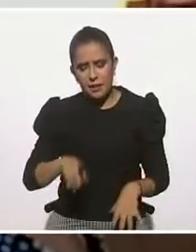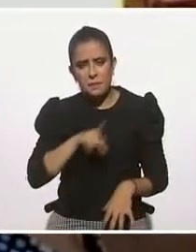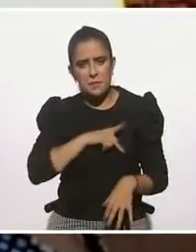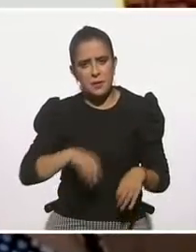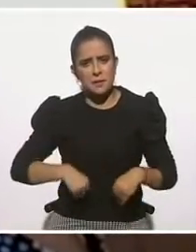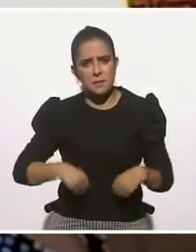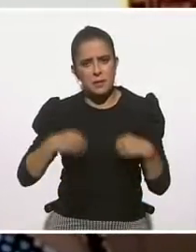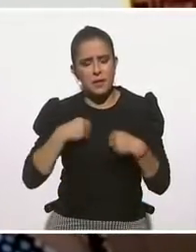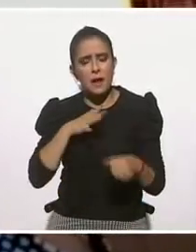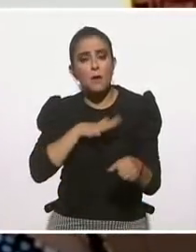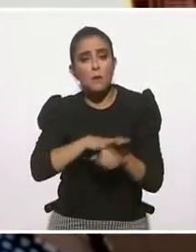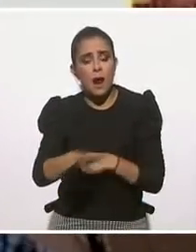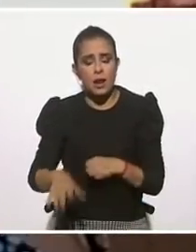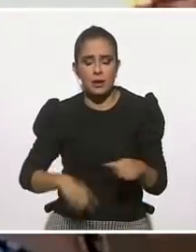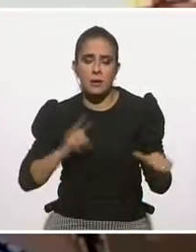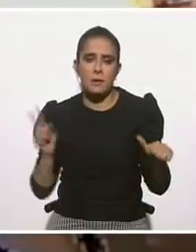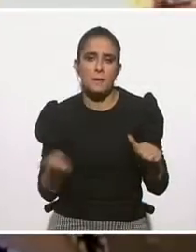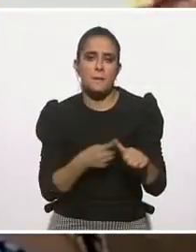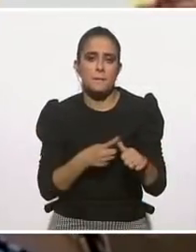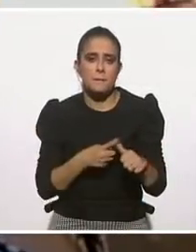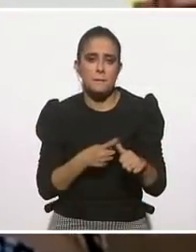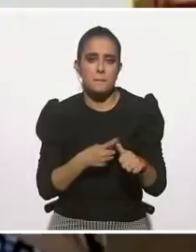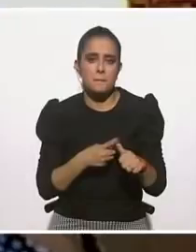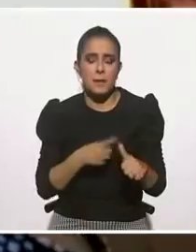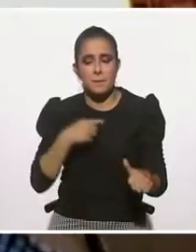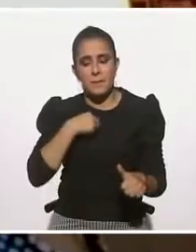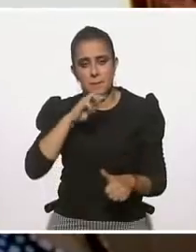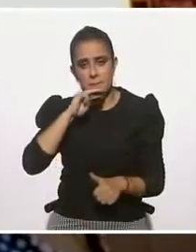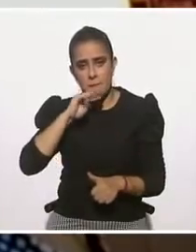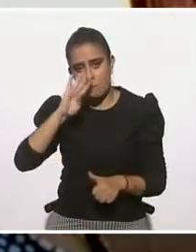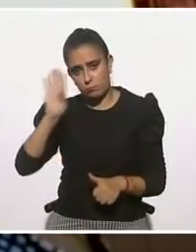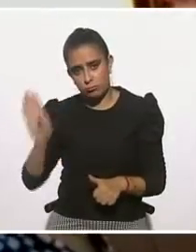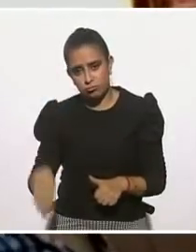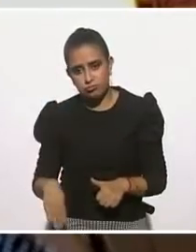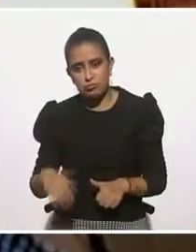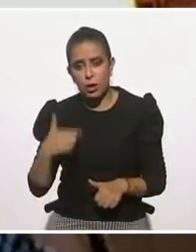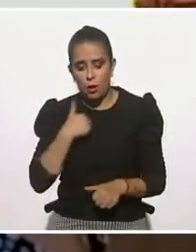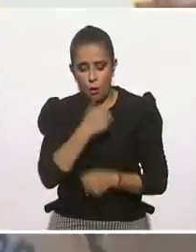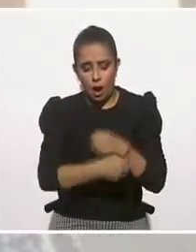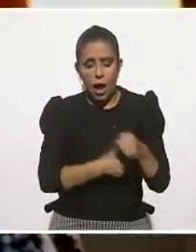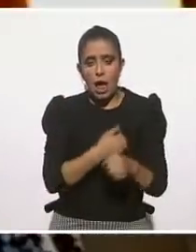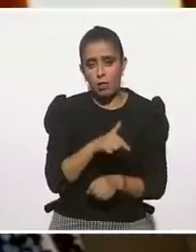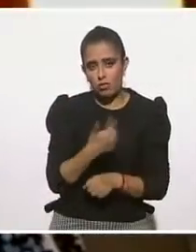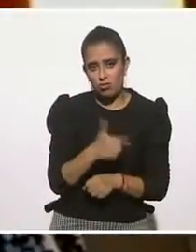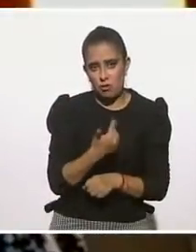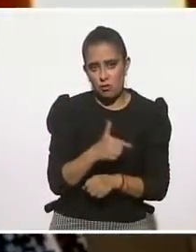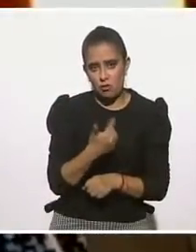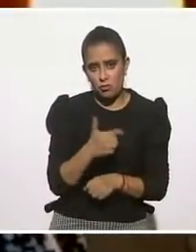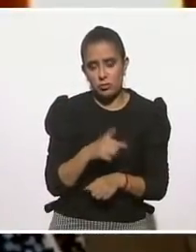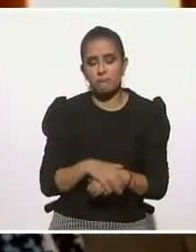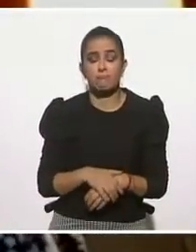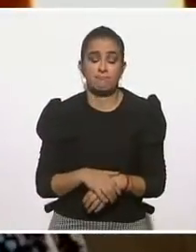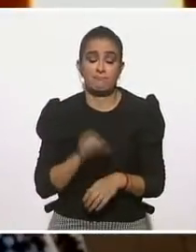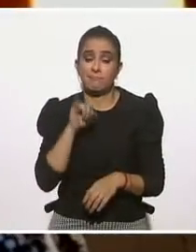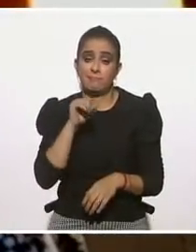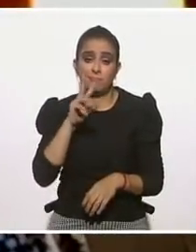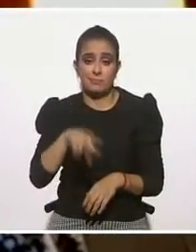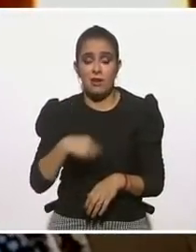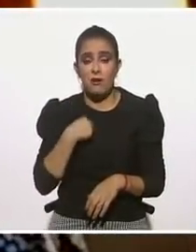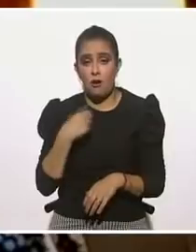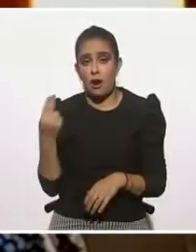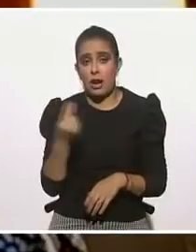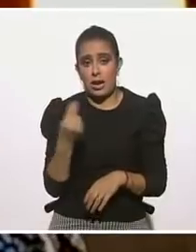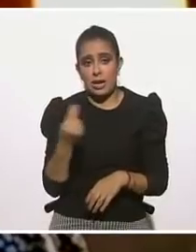principalmente son la de mi mamá, cuando yo tenía 12 años. Sí tuve necesidad de